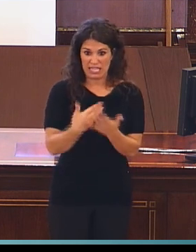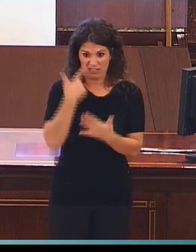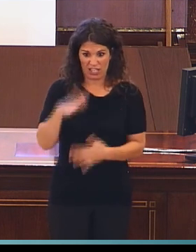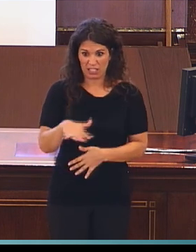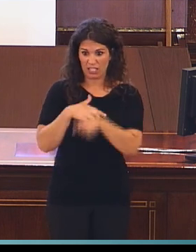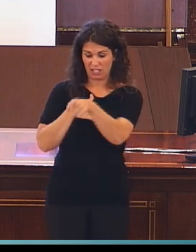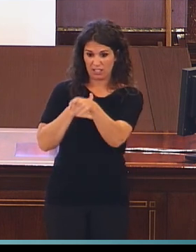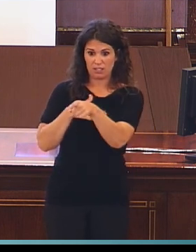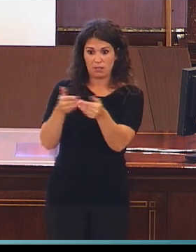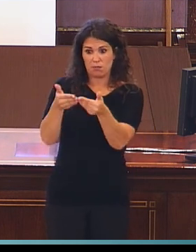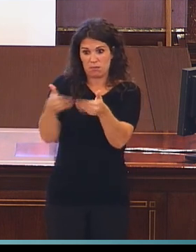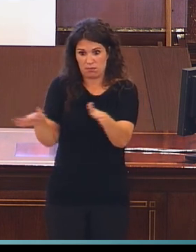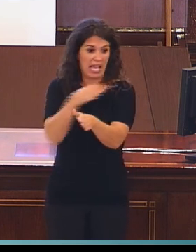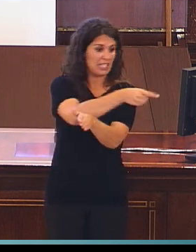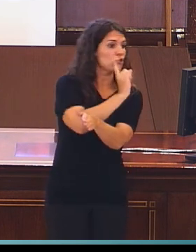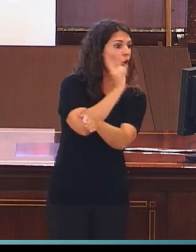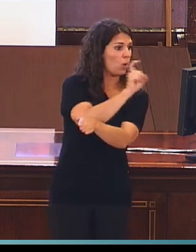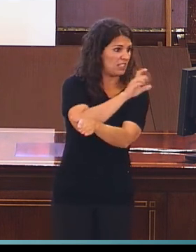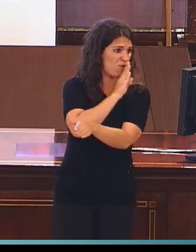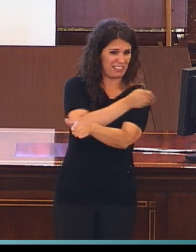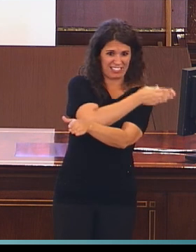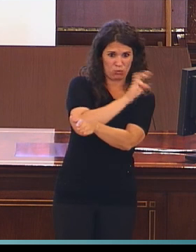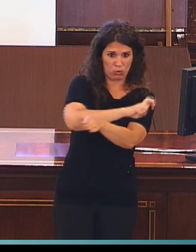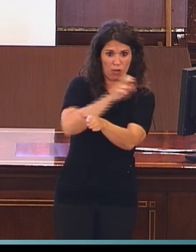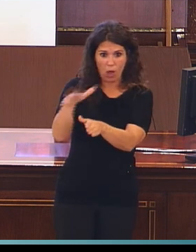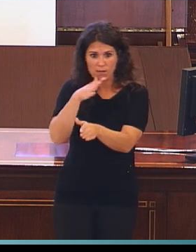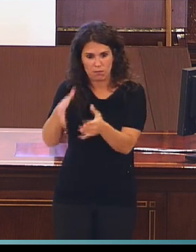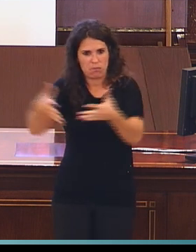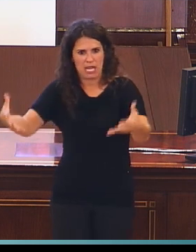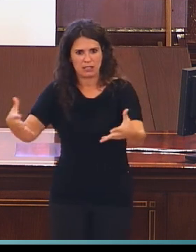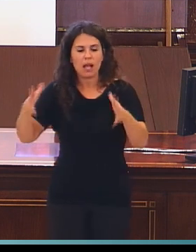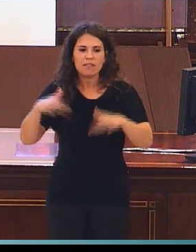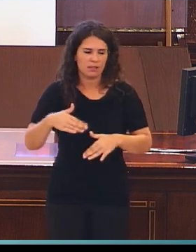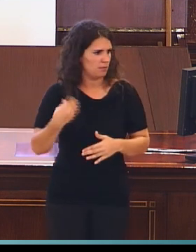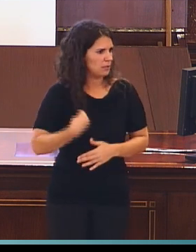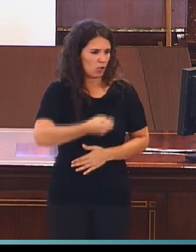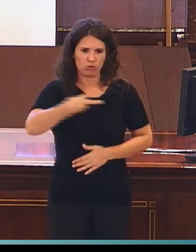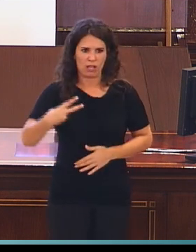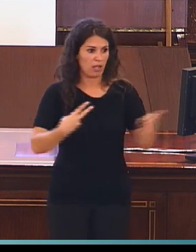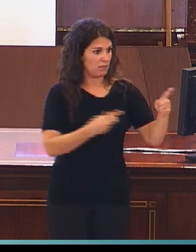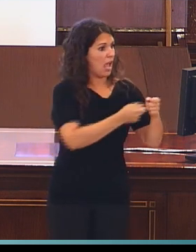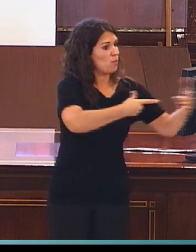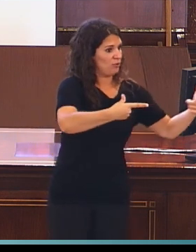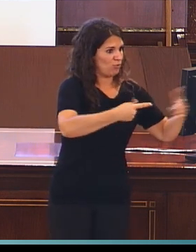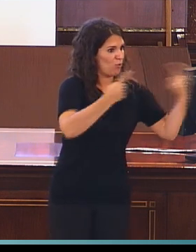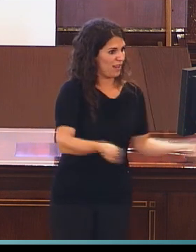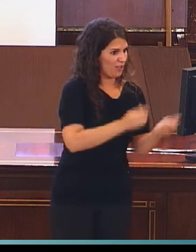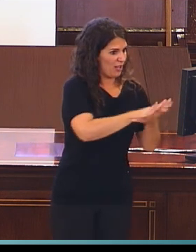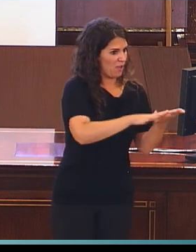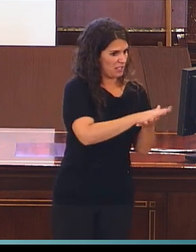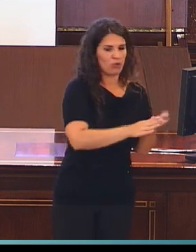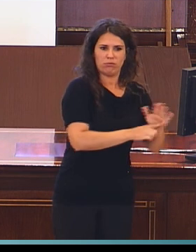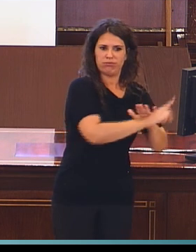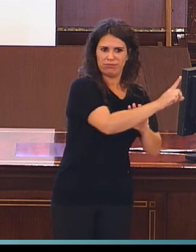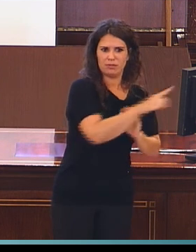áreas, no solo en la educativa, vemos que hay un incremento constante en el número de publicaciones que se dedican a la lengua de signos.